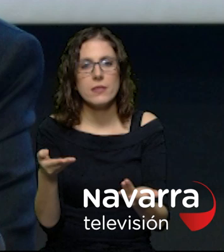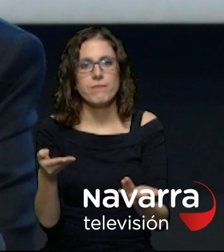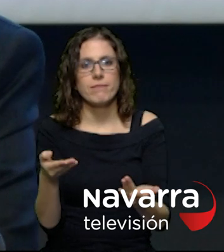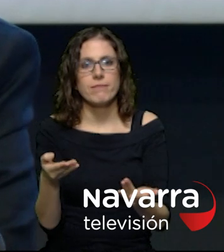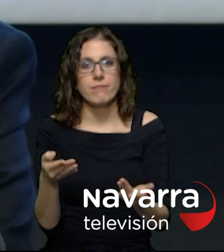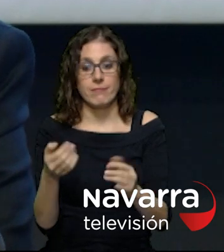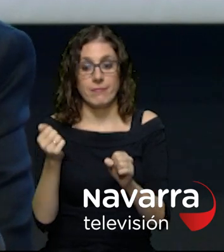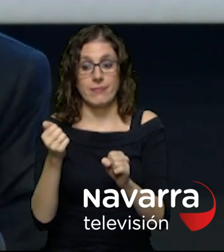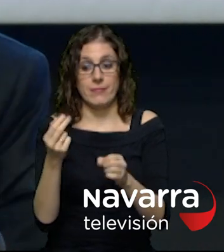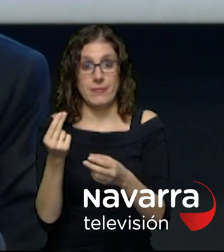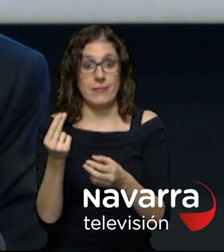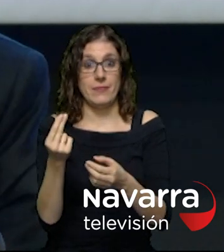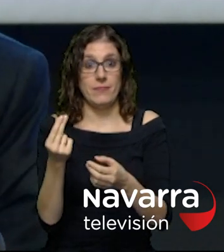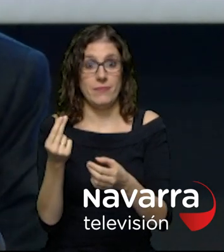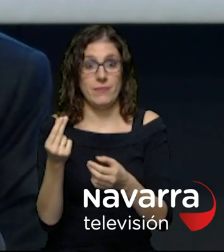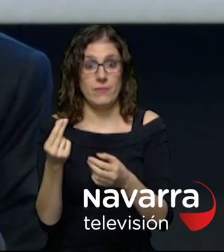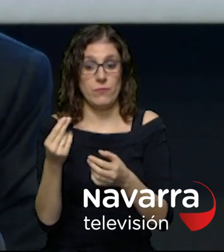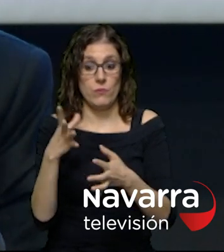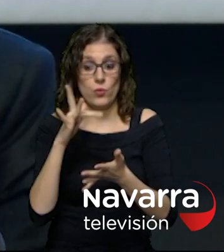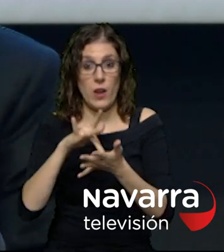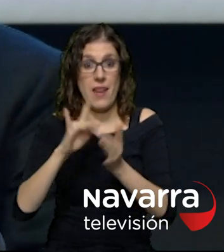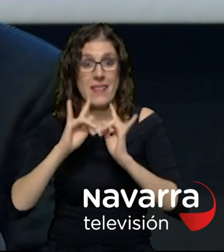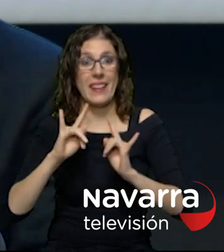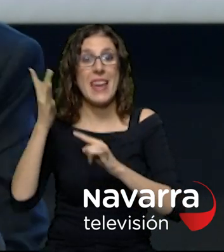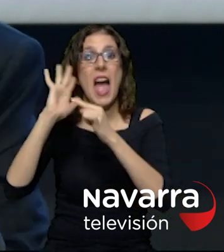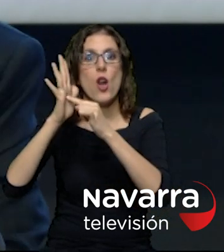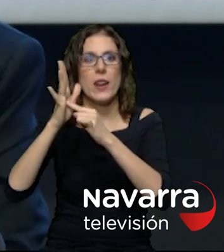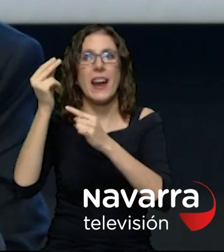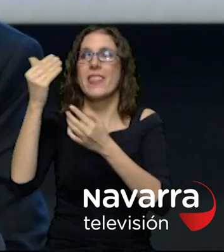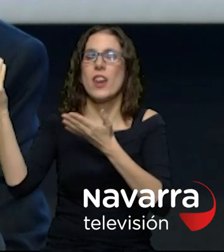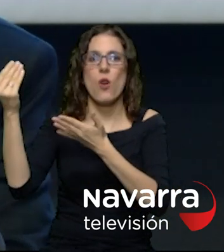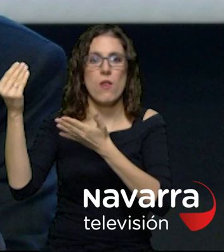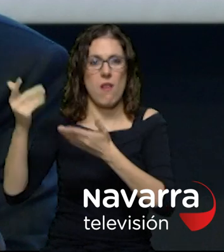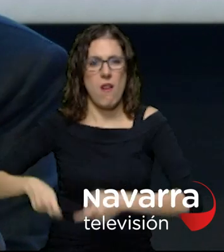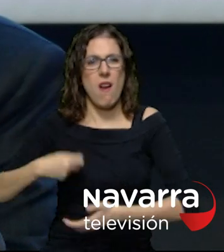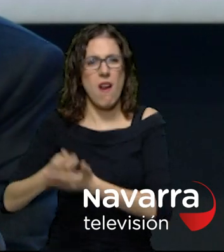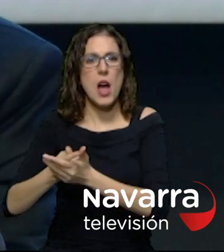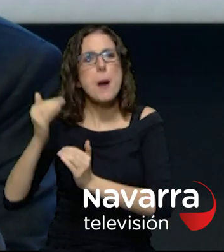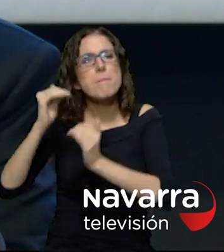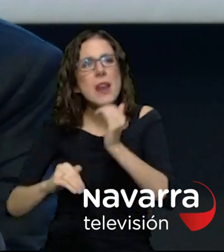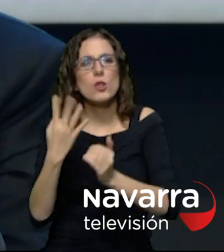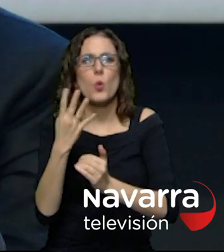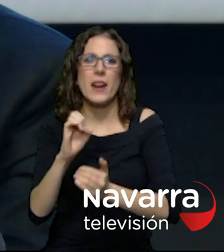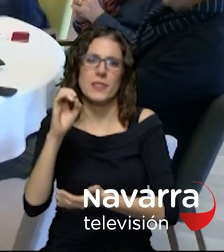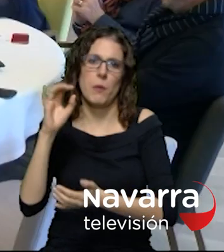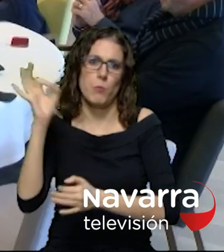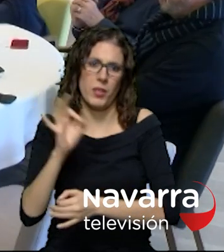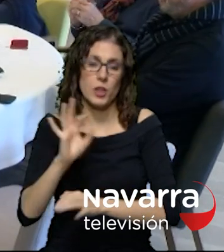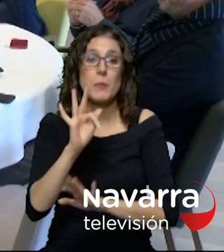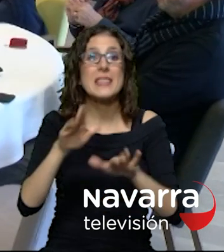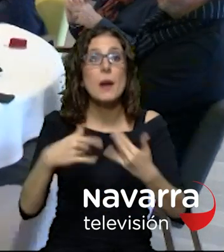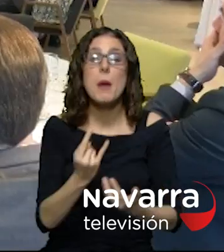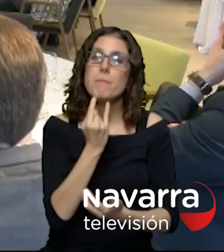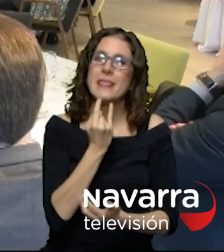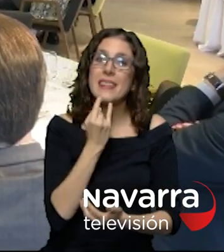un 40% nuevo concepto de macro baterías donde tenemos un objetivo de eliminar el cobre porque el